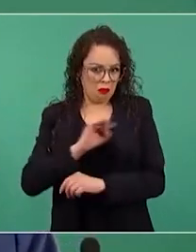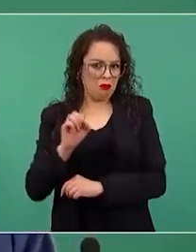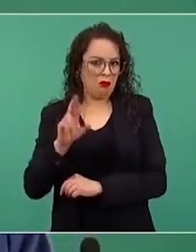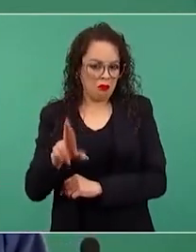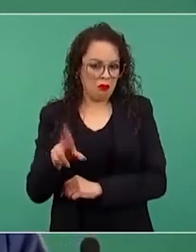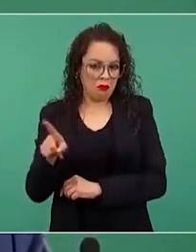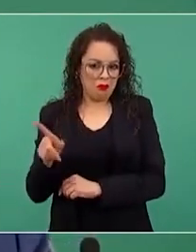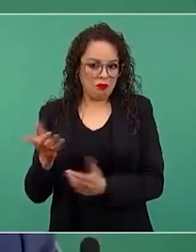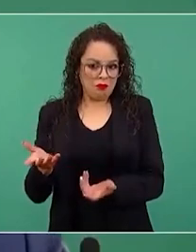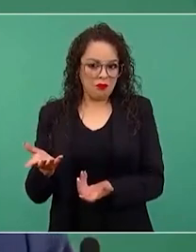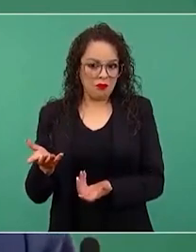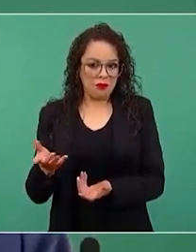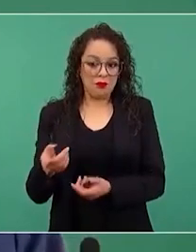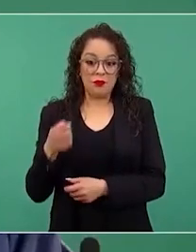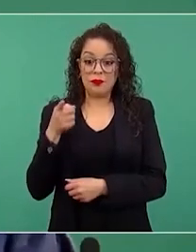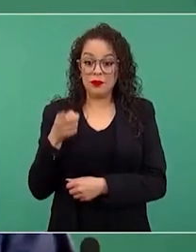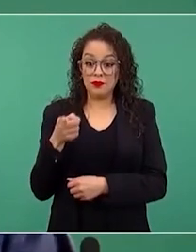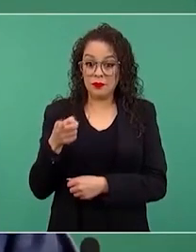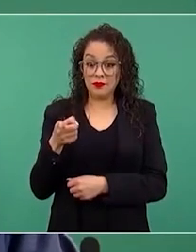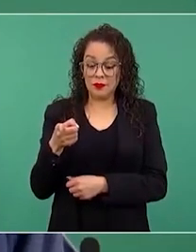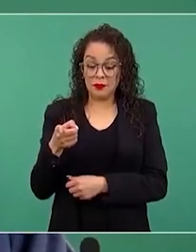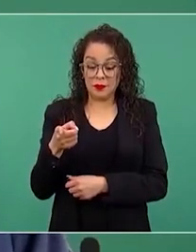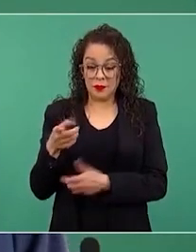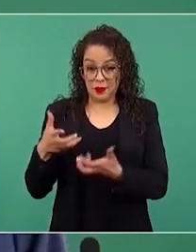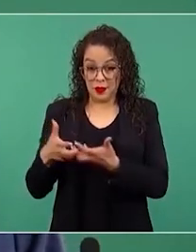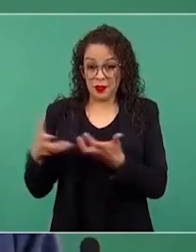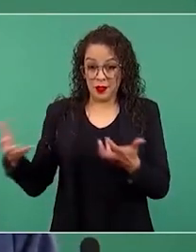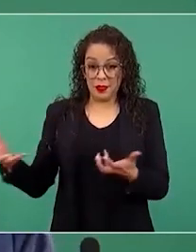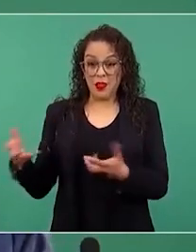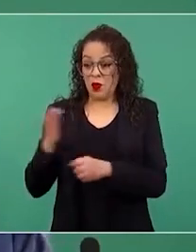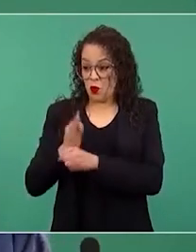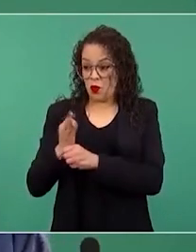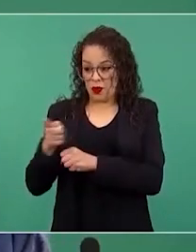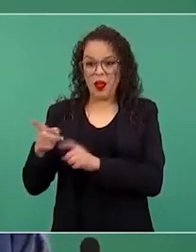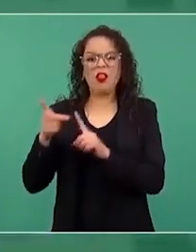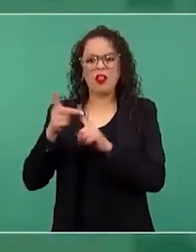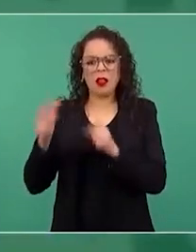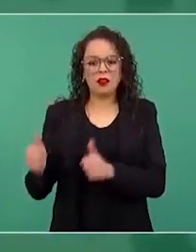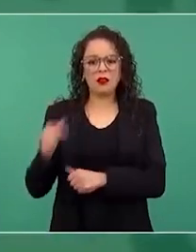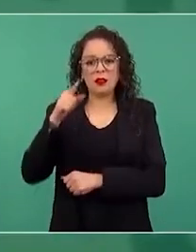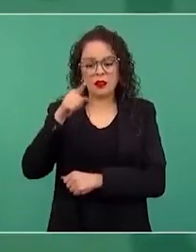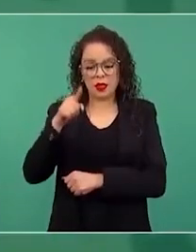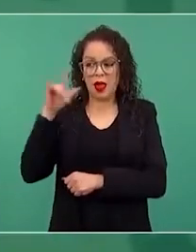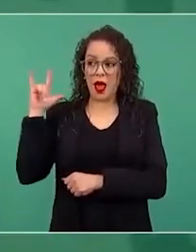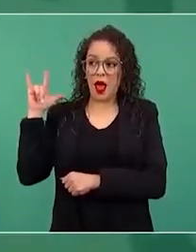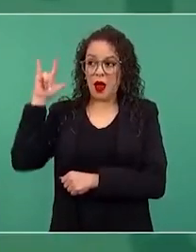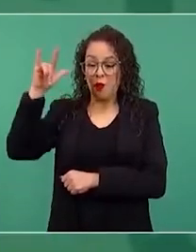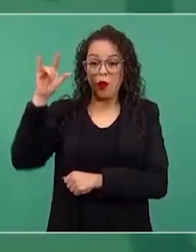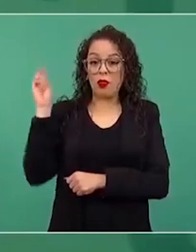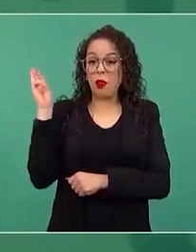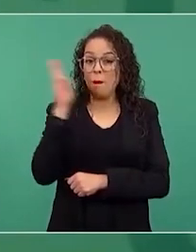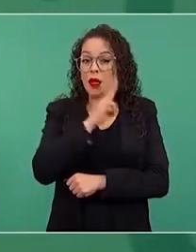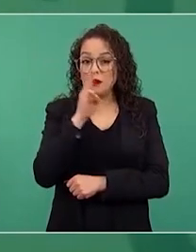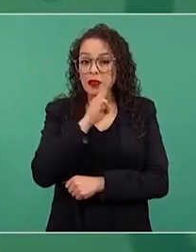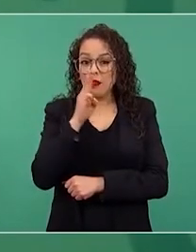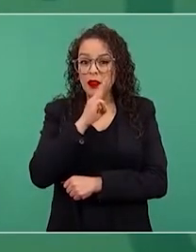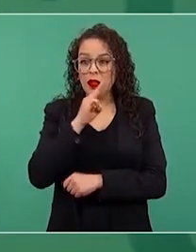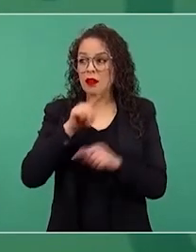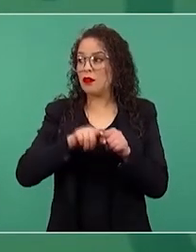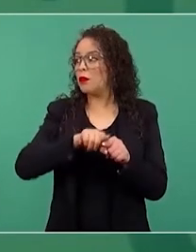Este terreno está del aeropuerto de Mazatlán casi a una hora